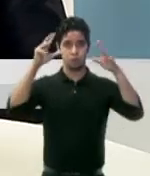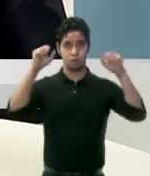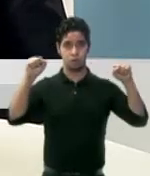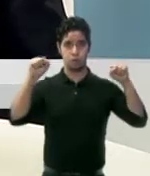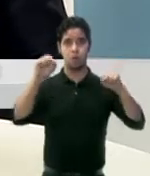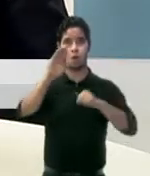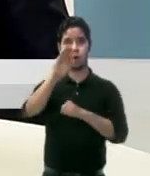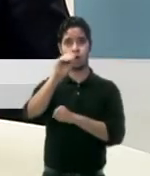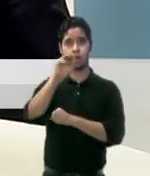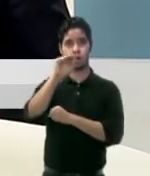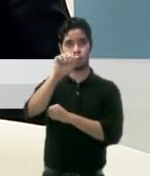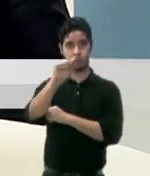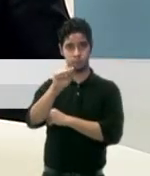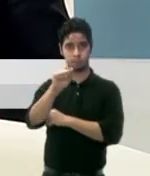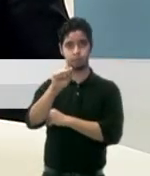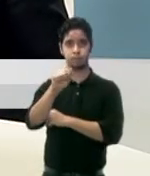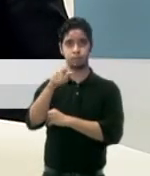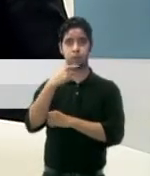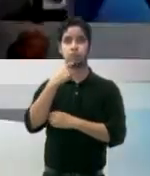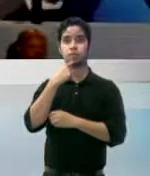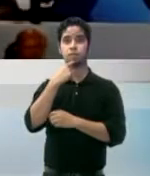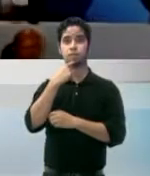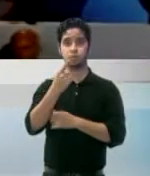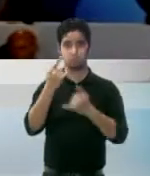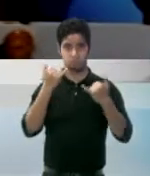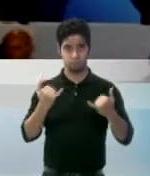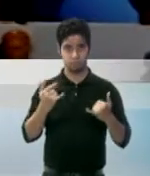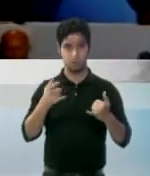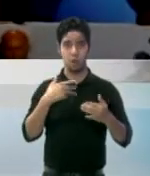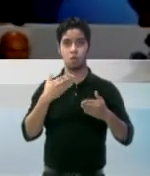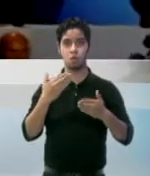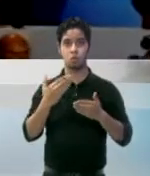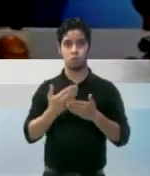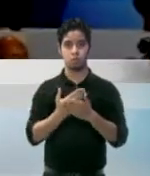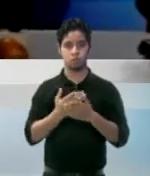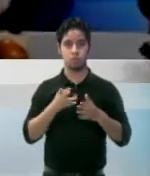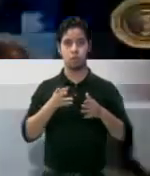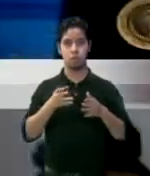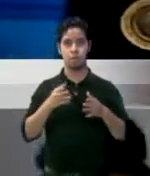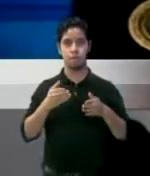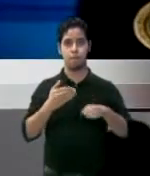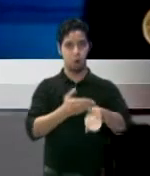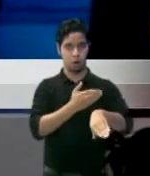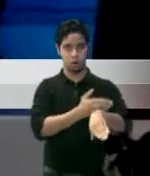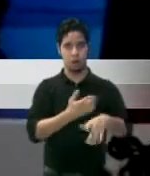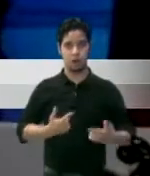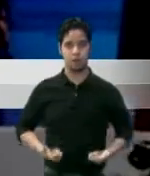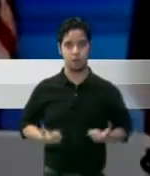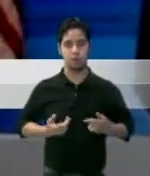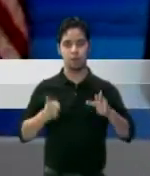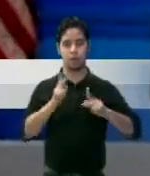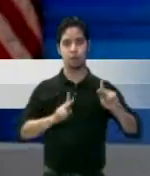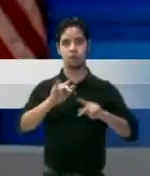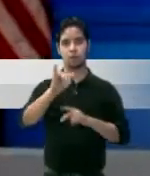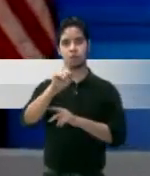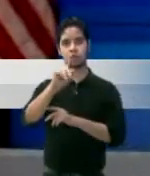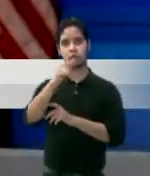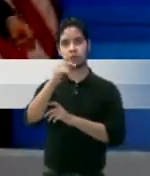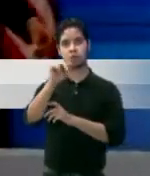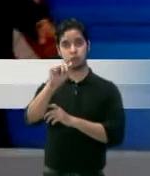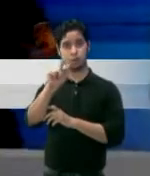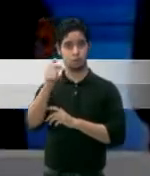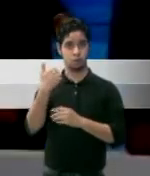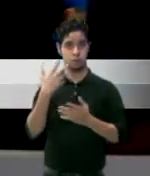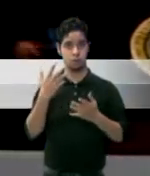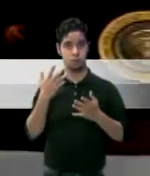de los Estados Unidos, Barack Obama, anunció iniciativas para mejorar la vida de los jóvenes indígenas. La medida está vinculada a la Conferencia de las